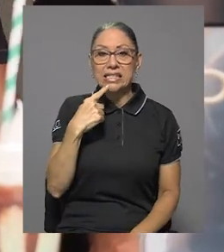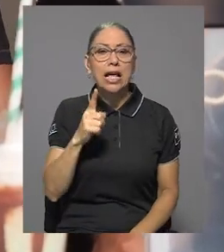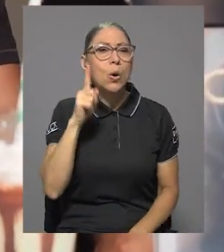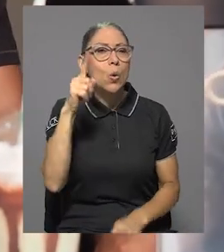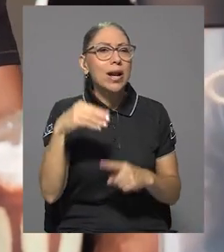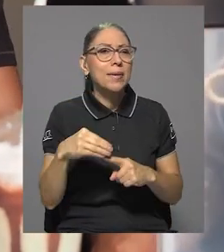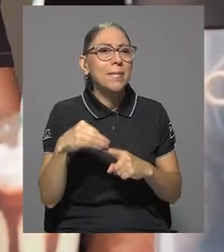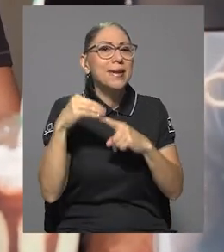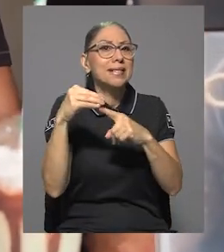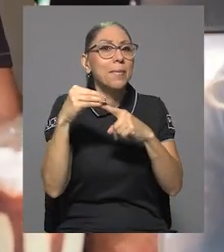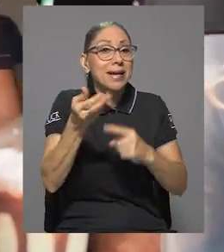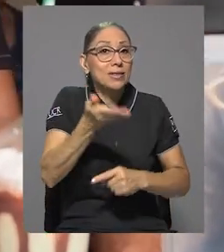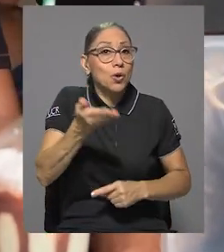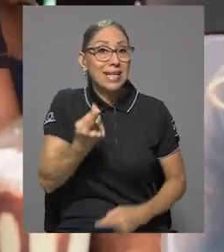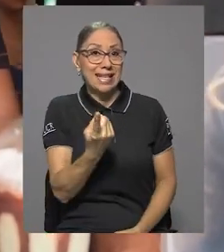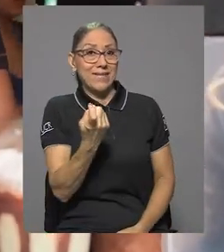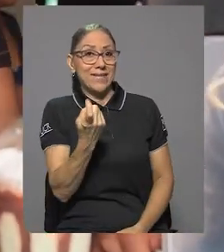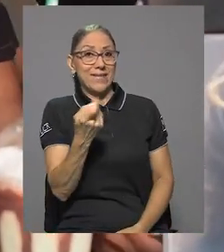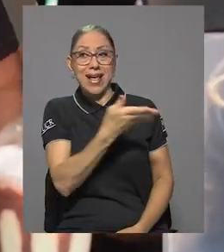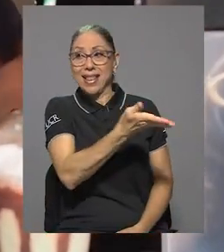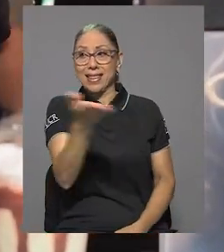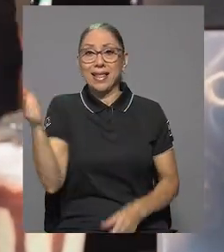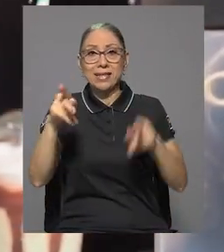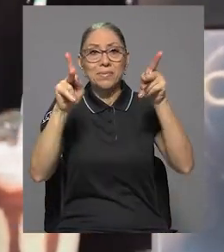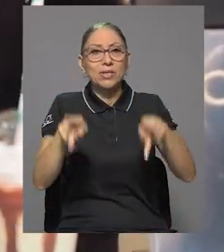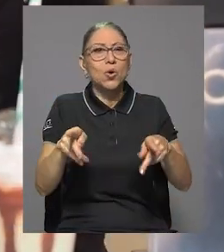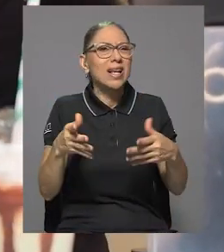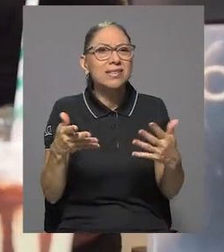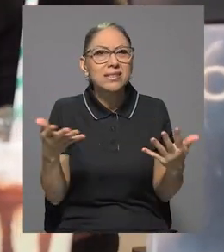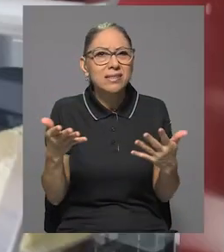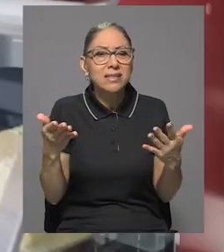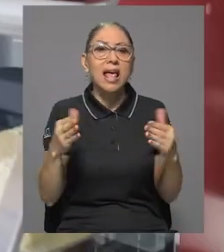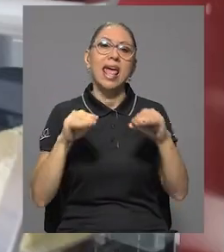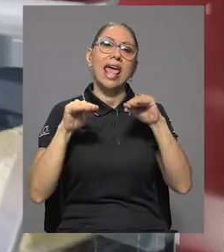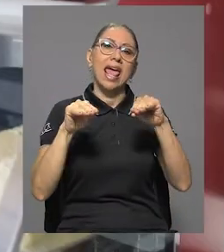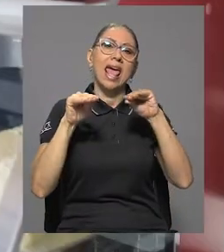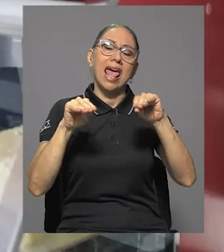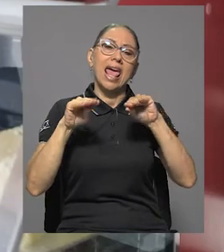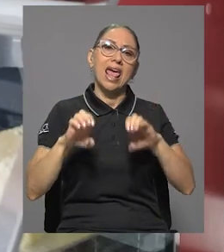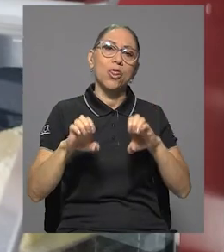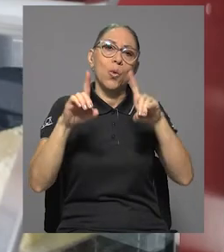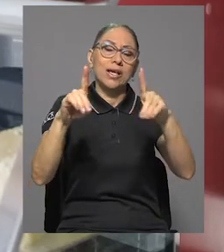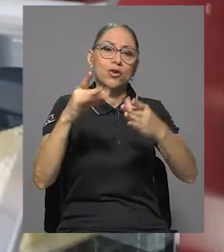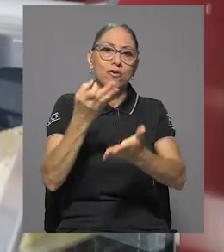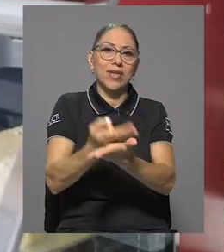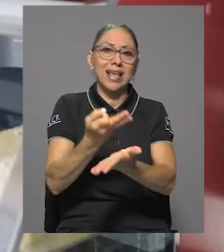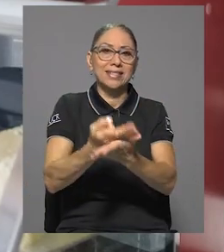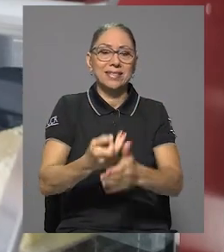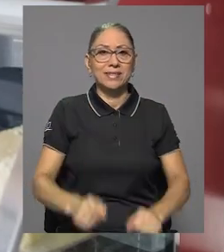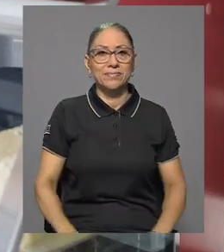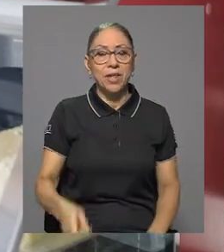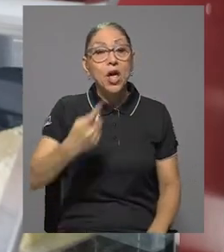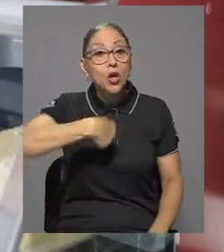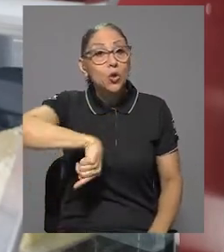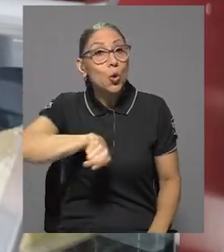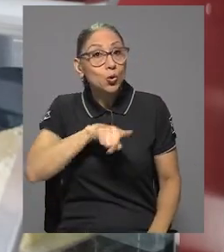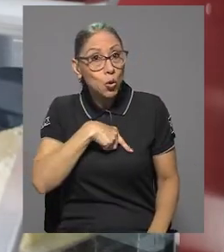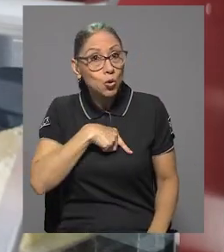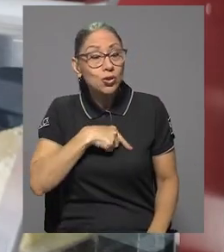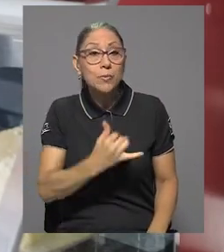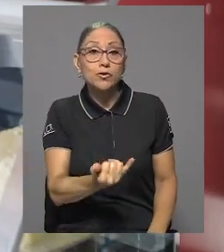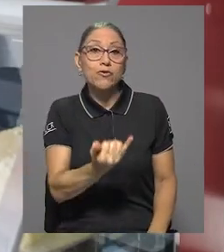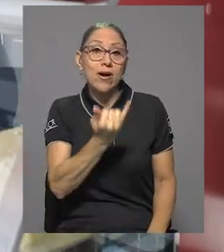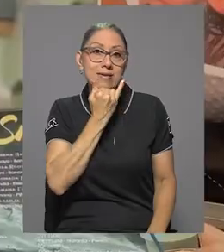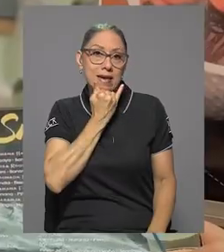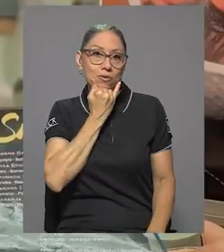carencias de la ciudadanía es la educación financiera. Nosotros hemos fallado desde la óptica incluso de la